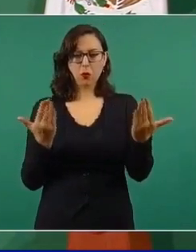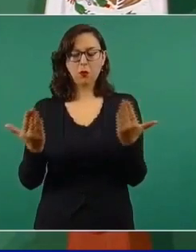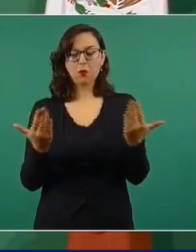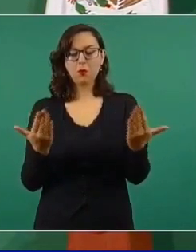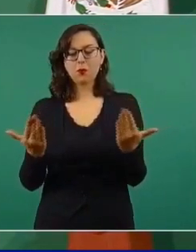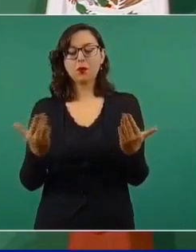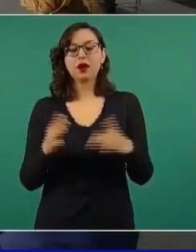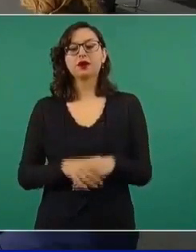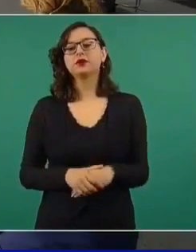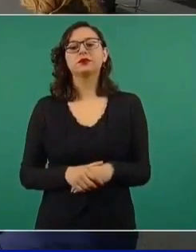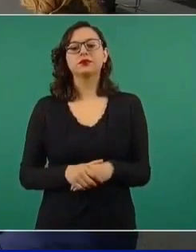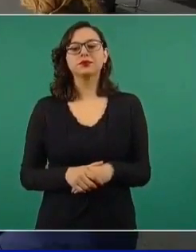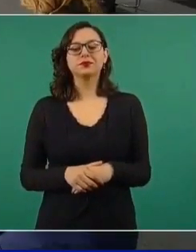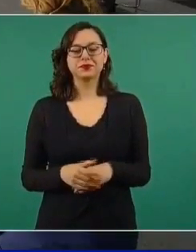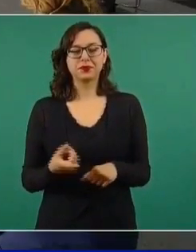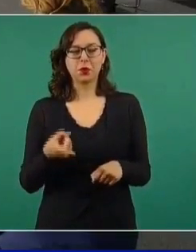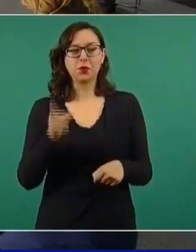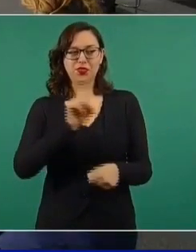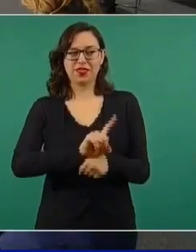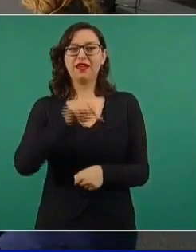Bueno, un día las vamos a poner.